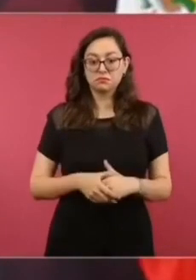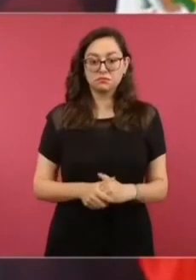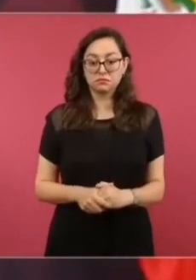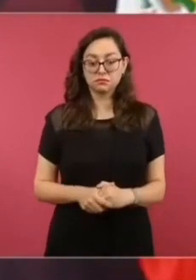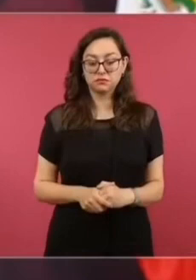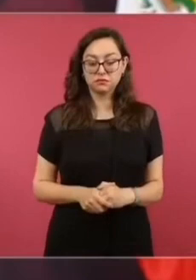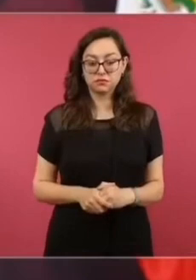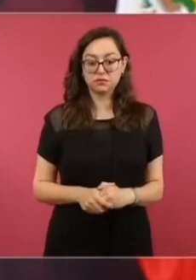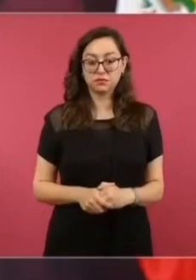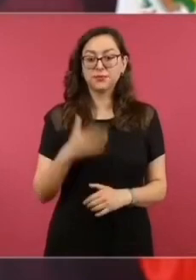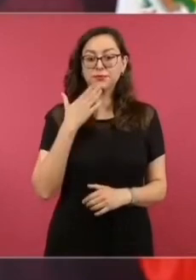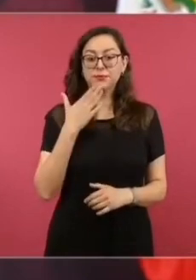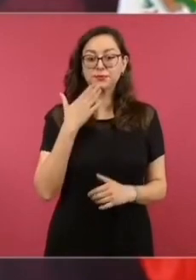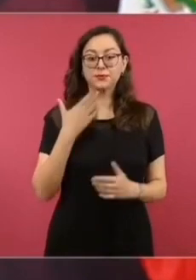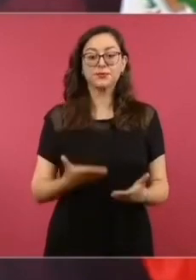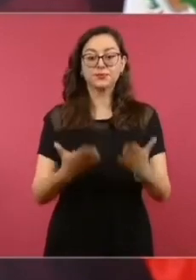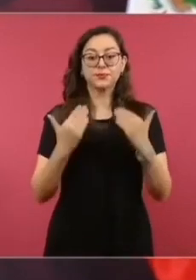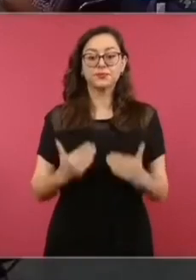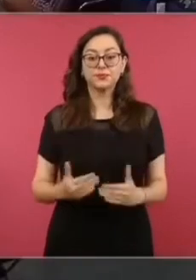Muy bien.